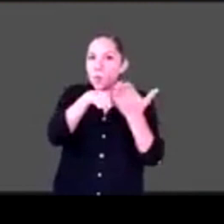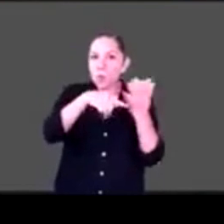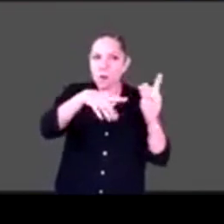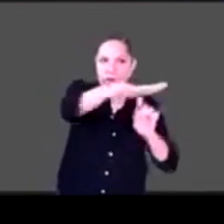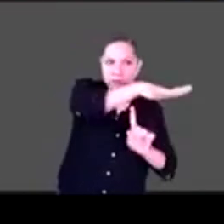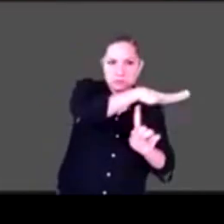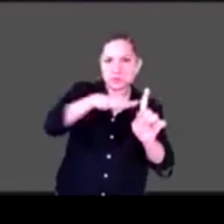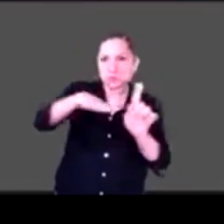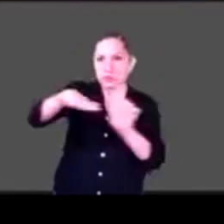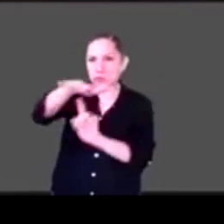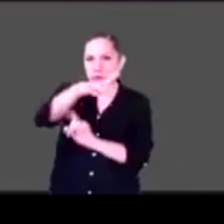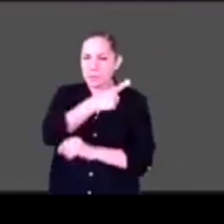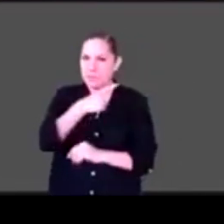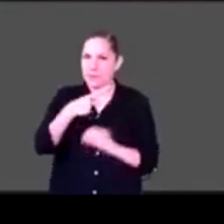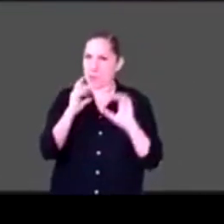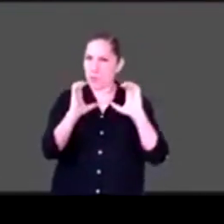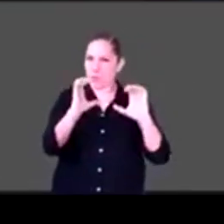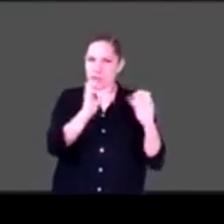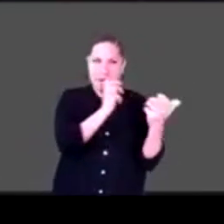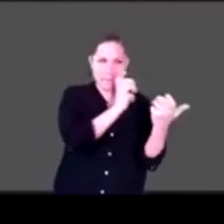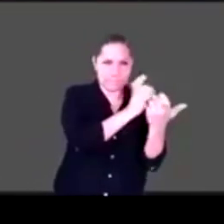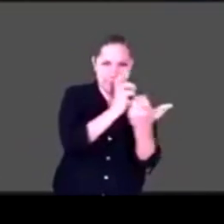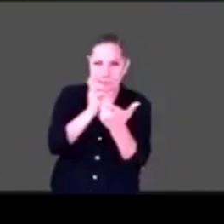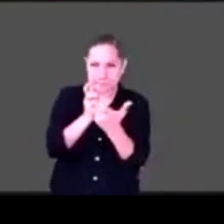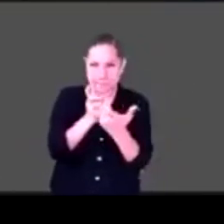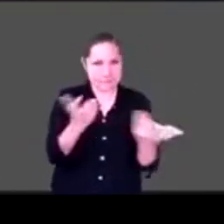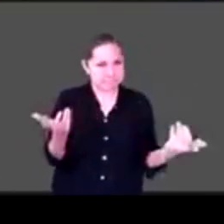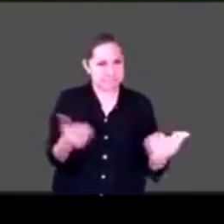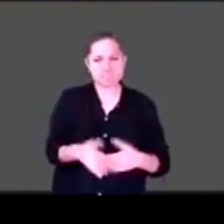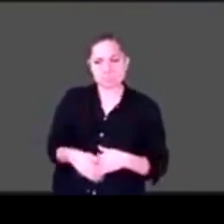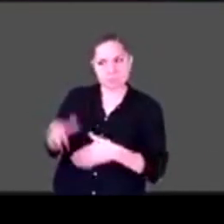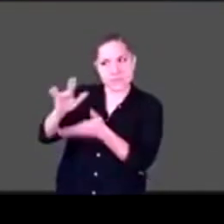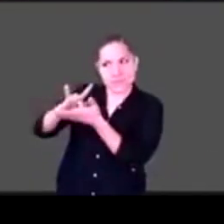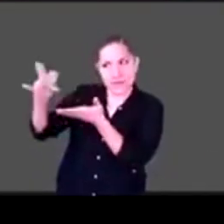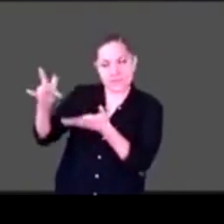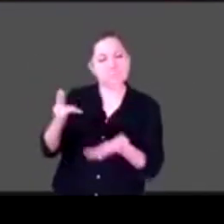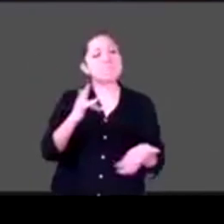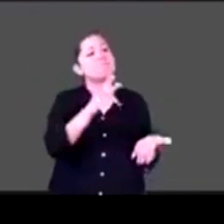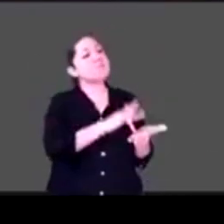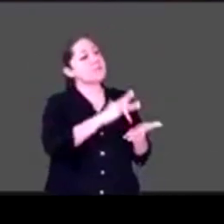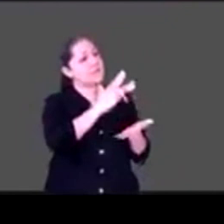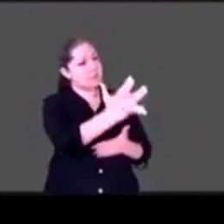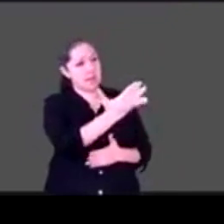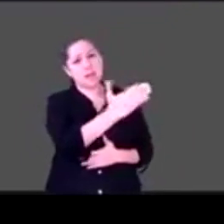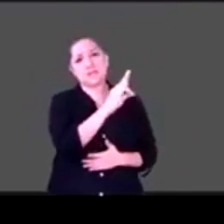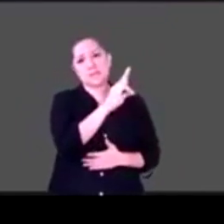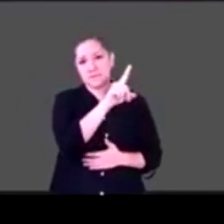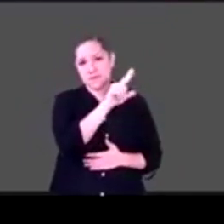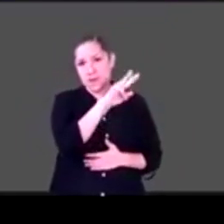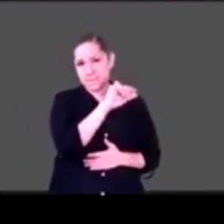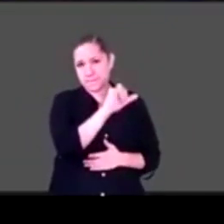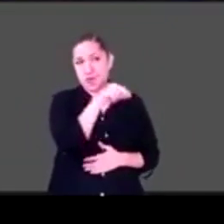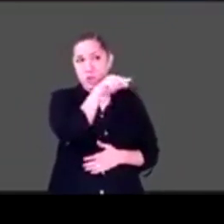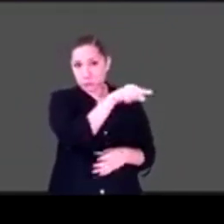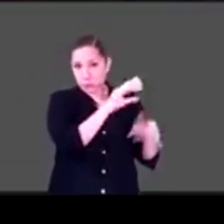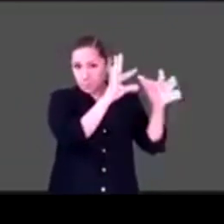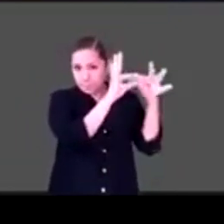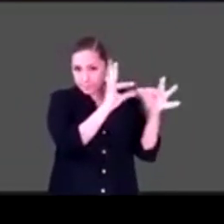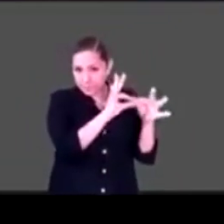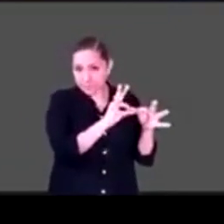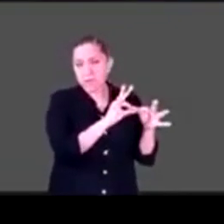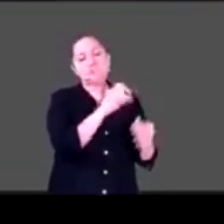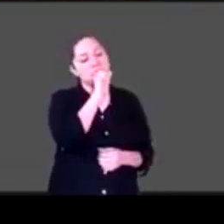Muchísimas gracias, Flavia, y la verdad es que creo que tu declaración se suma a la declaración de muchísimas otras áreas,